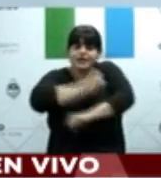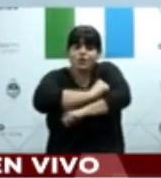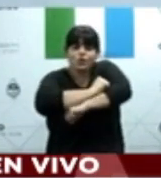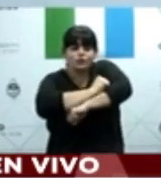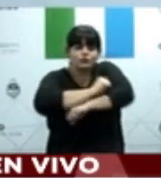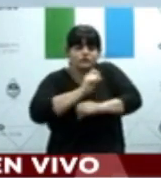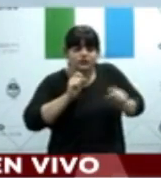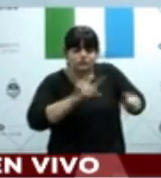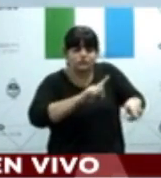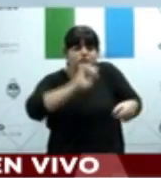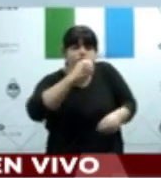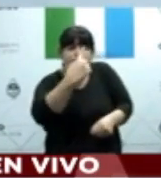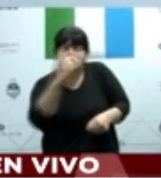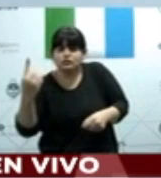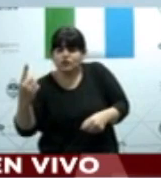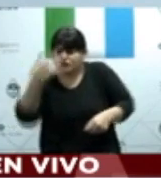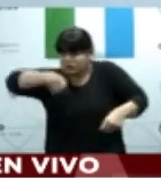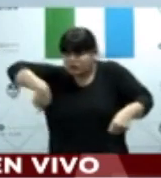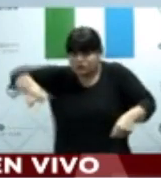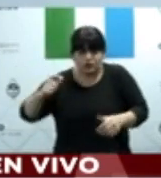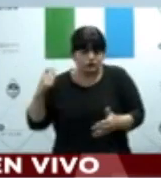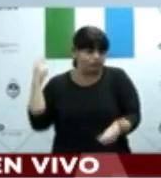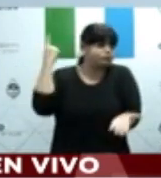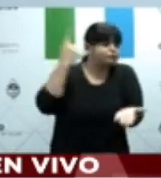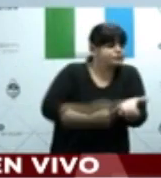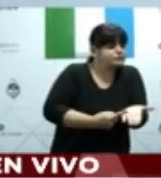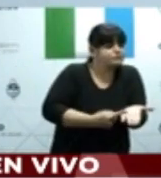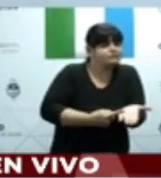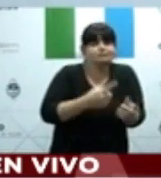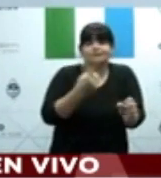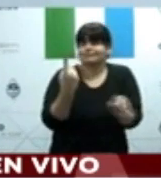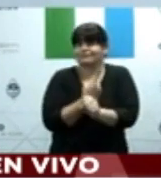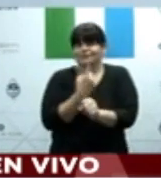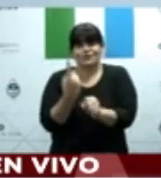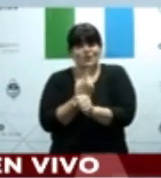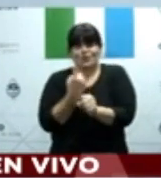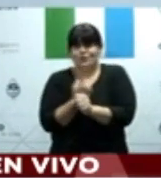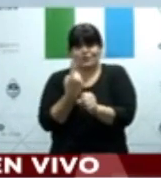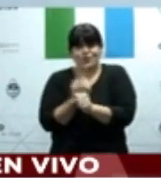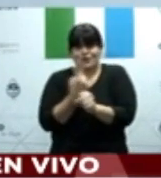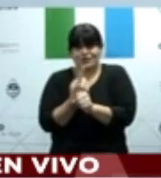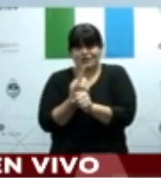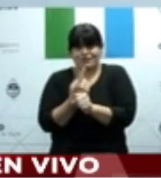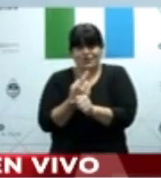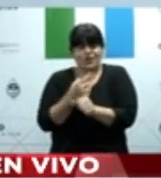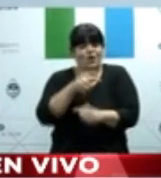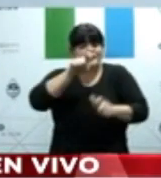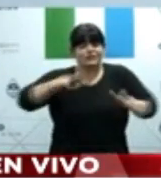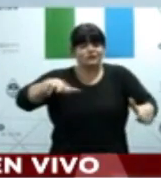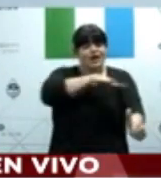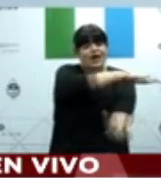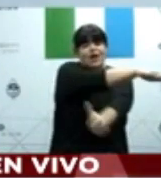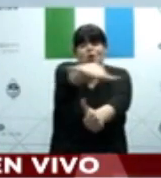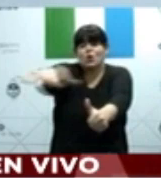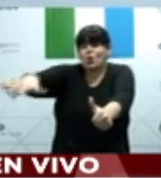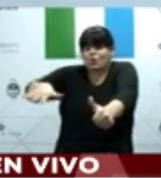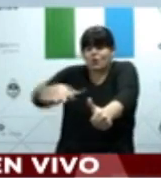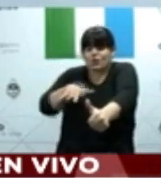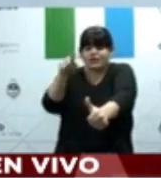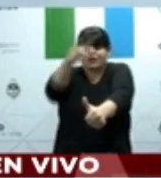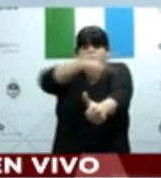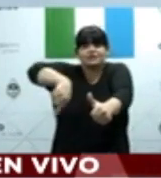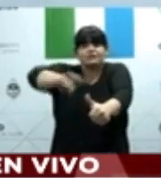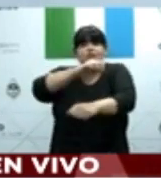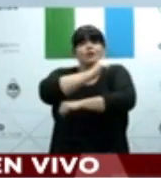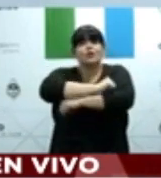ni tampoco la conducta colectiva de una sociedad. No observo nunca ninguna sociedad con